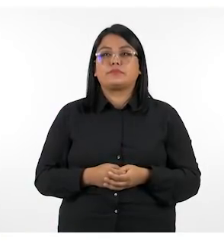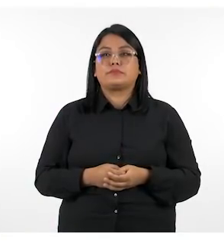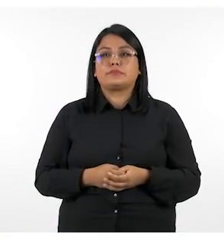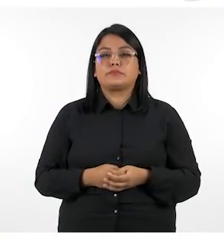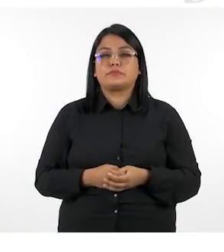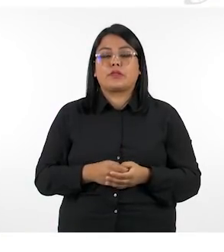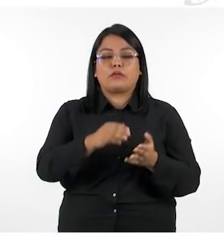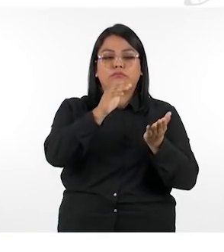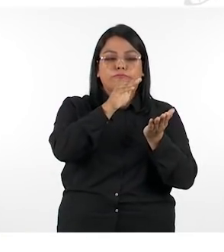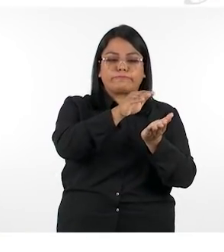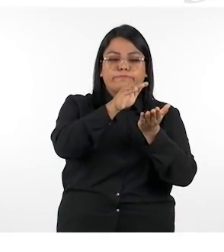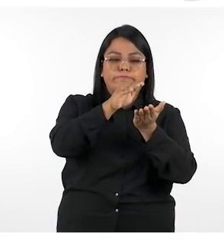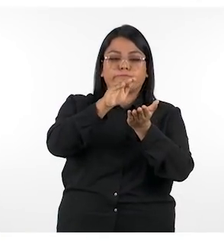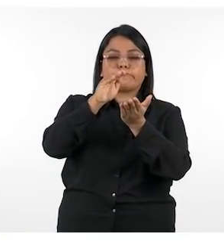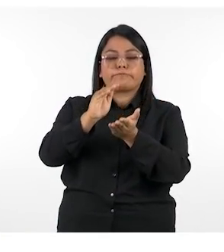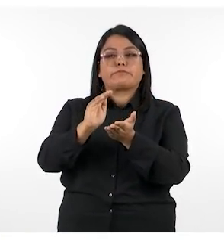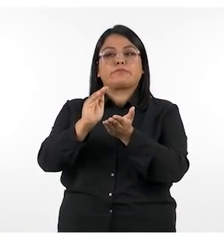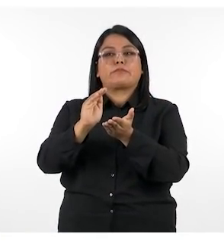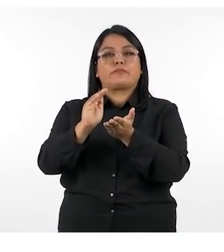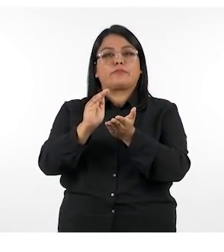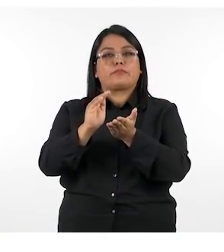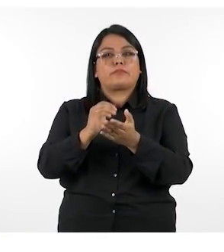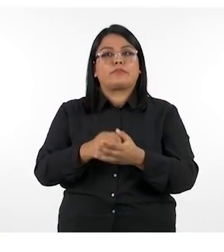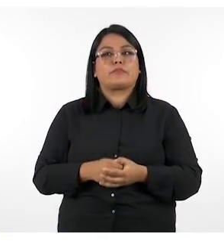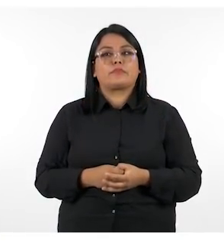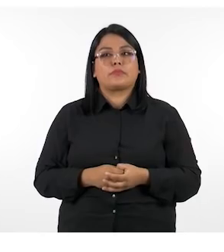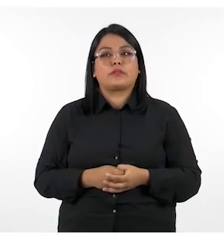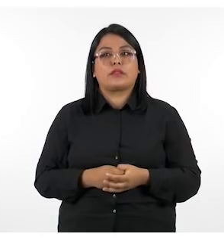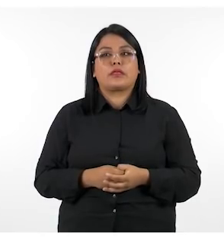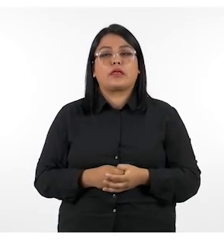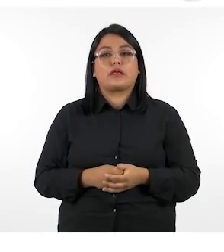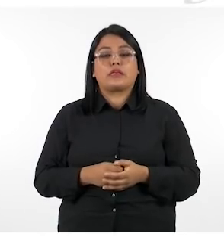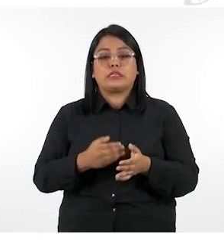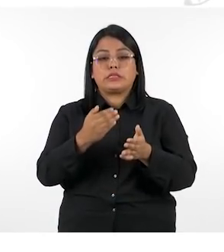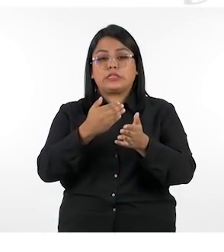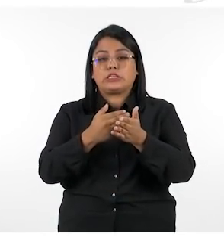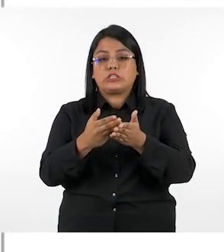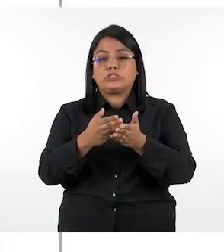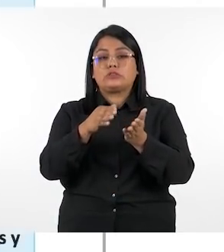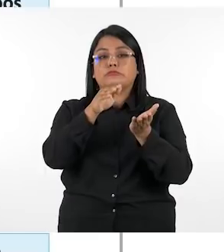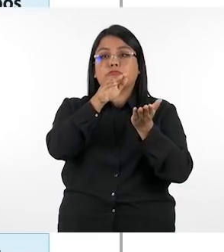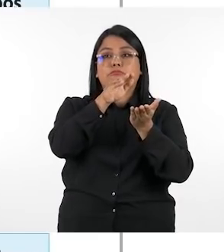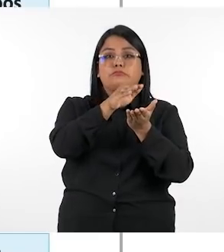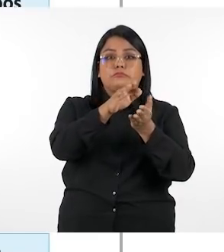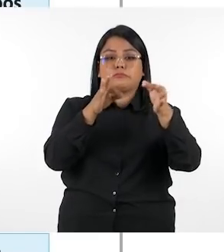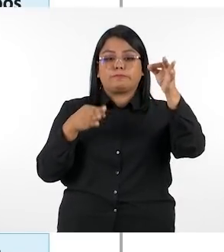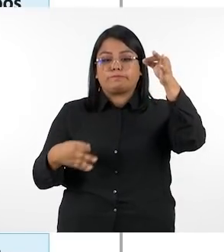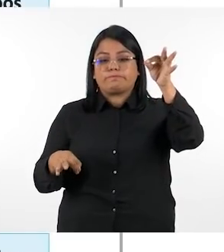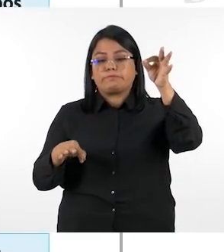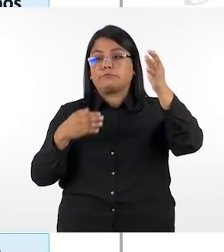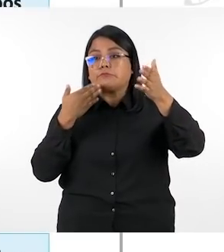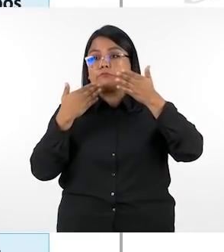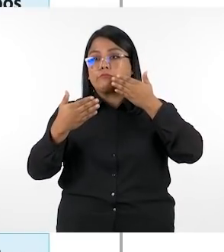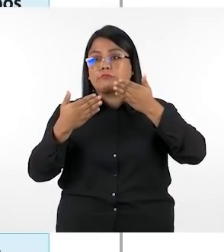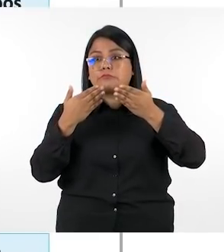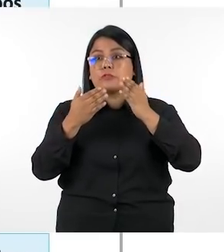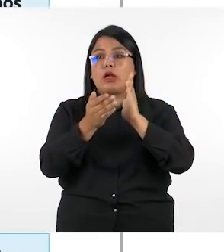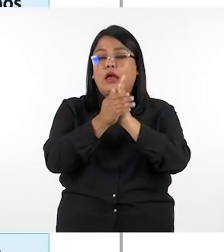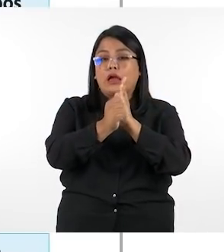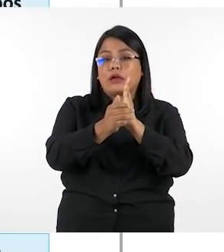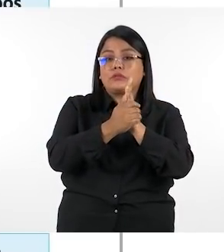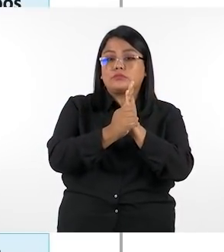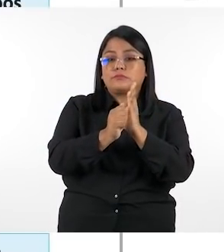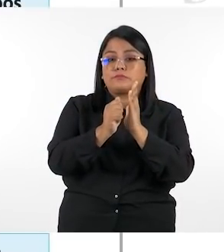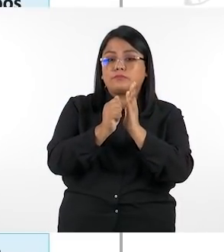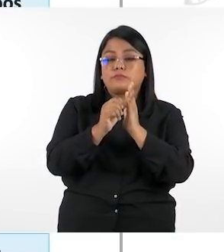cada unidad está formada por entrada de la unidad aquí se detallan las competencias que